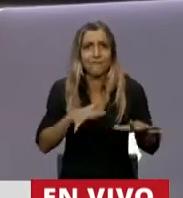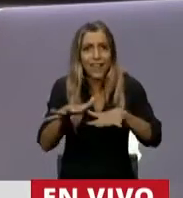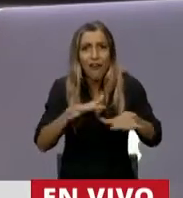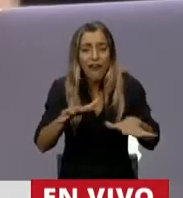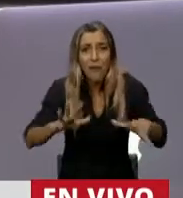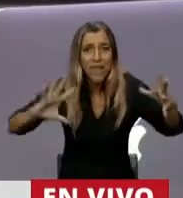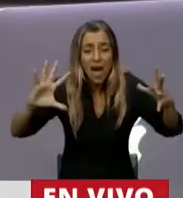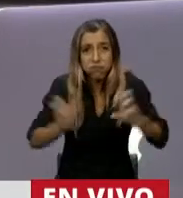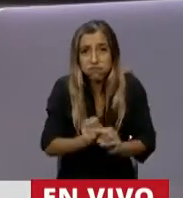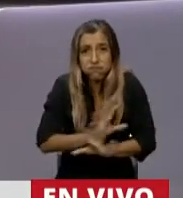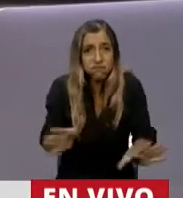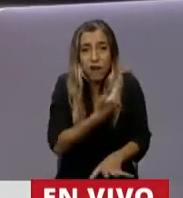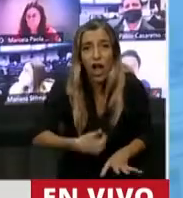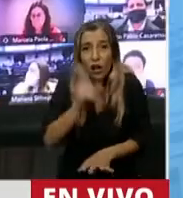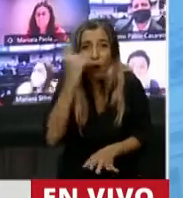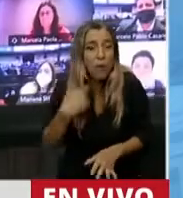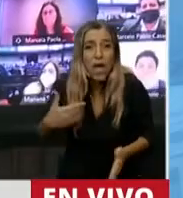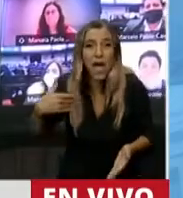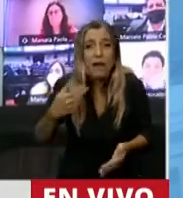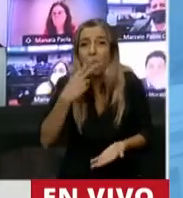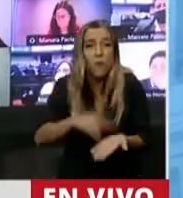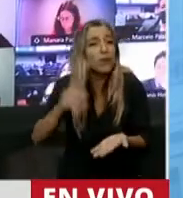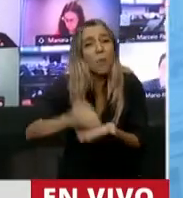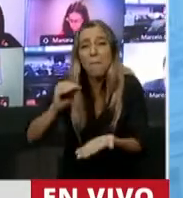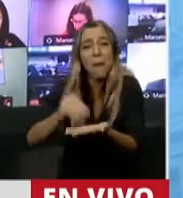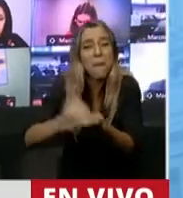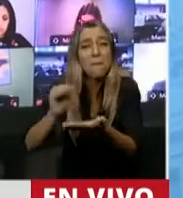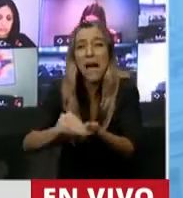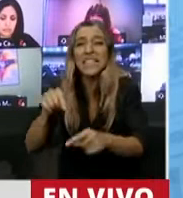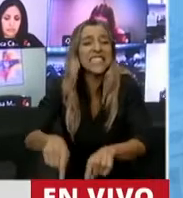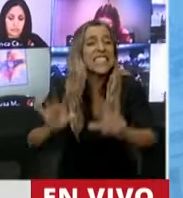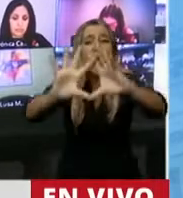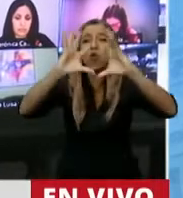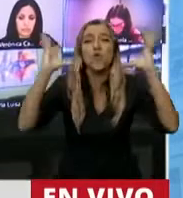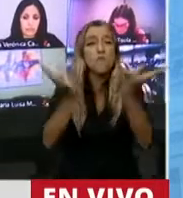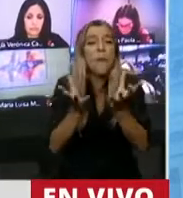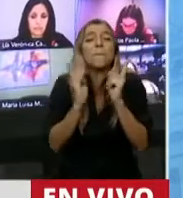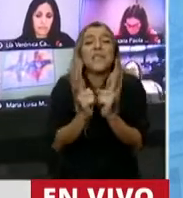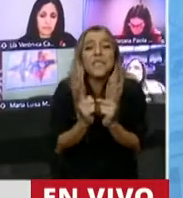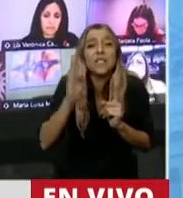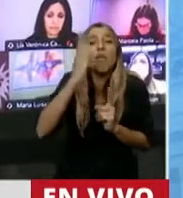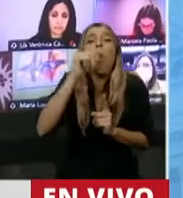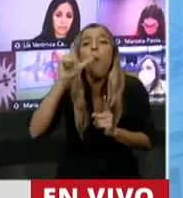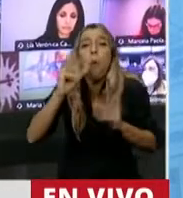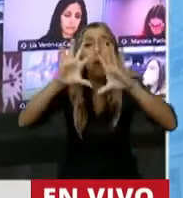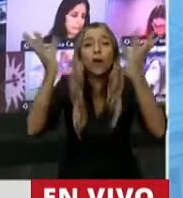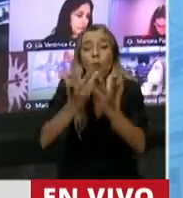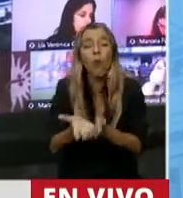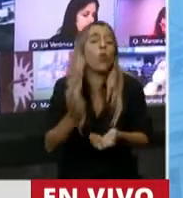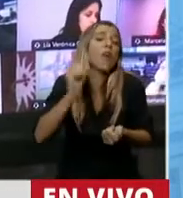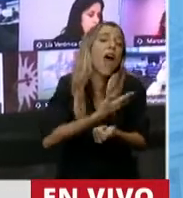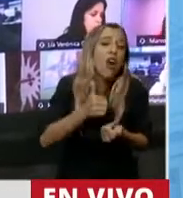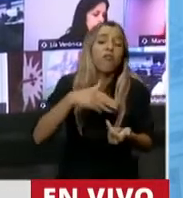ahogar a la economía con más impuestos en el país más gravoso de la tierra. Lo acabo de decir, lo dice el Banco Mundial, porque se cita el Fondo, Oxfam,